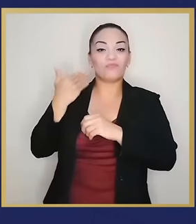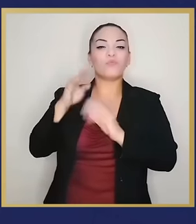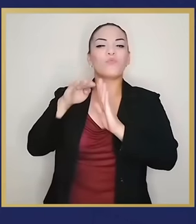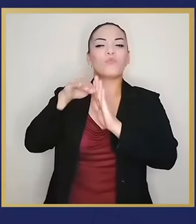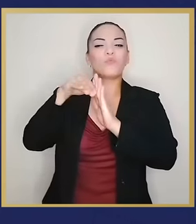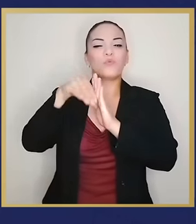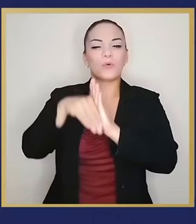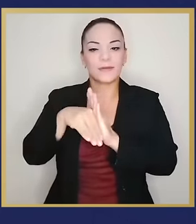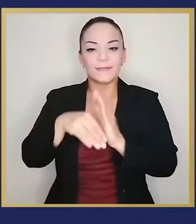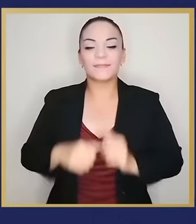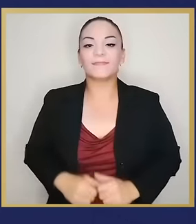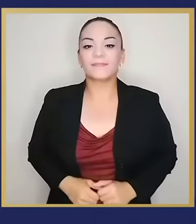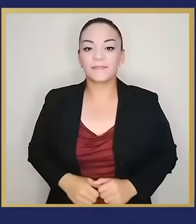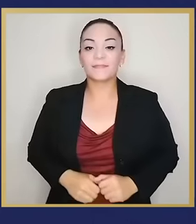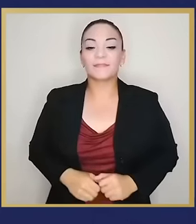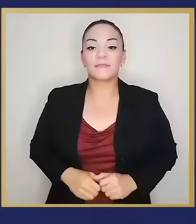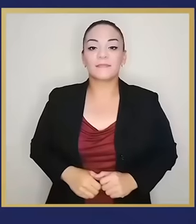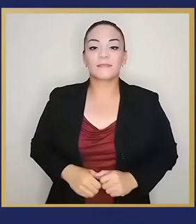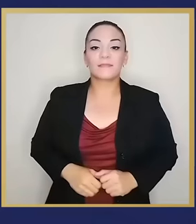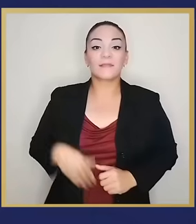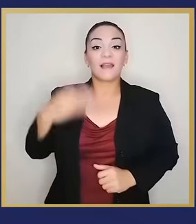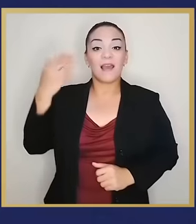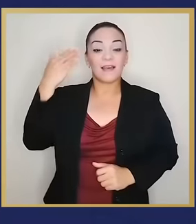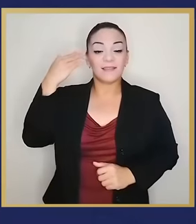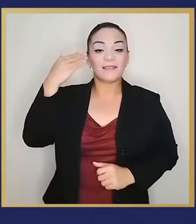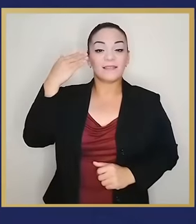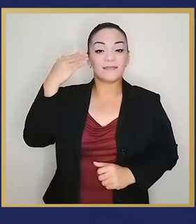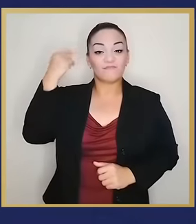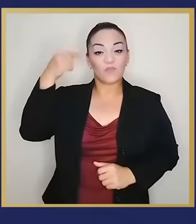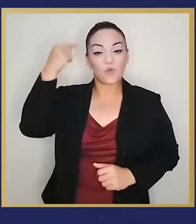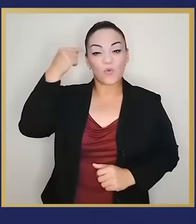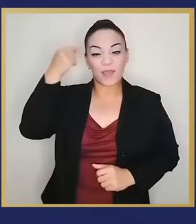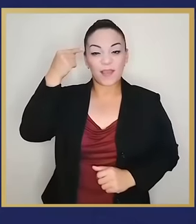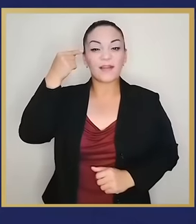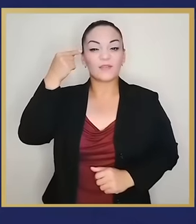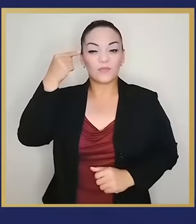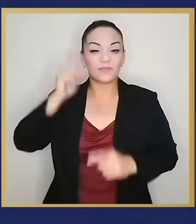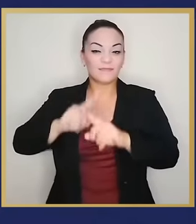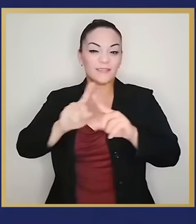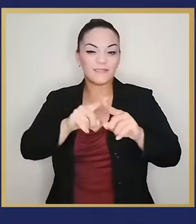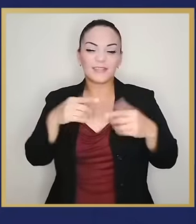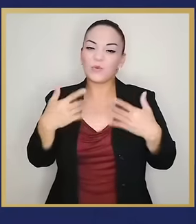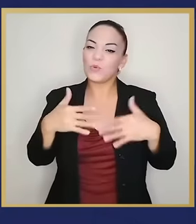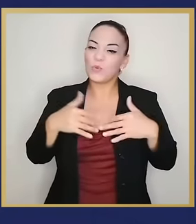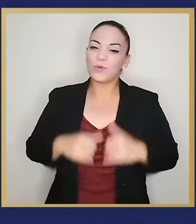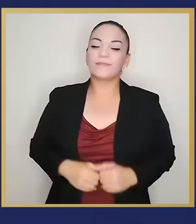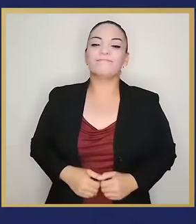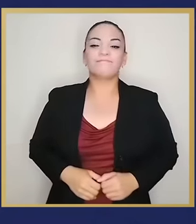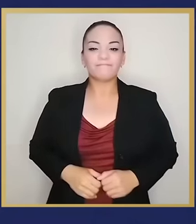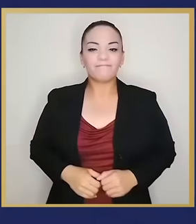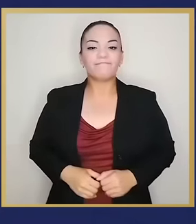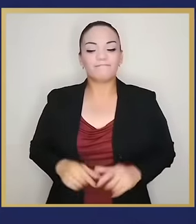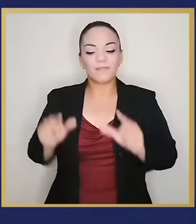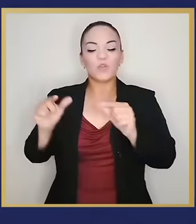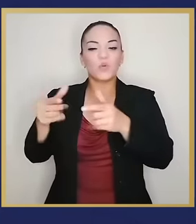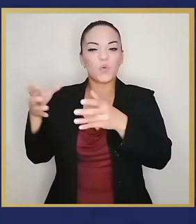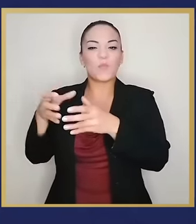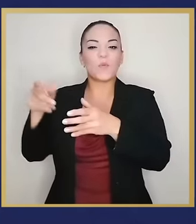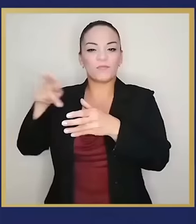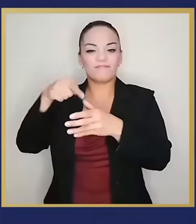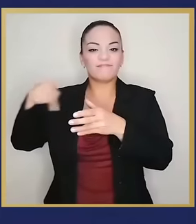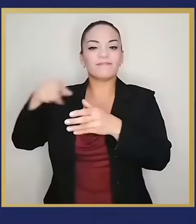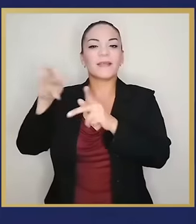años de fatídica administración pública, donde tejió, donde un